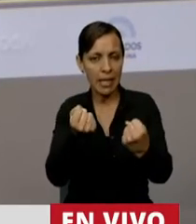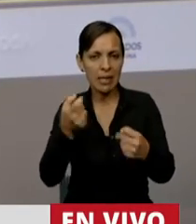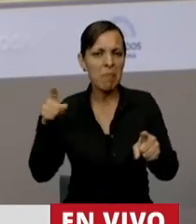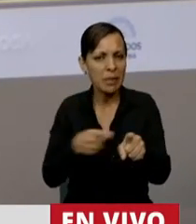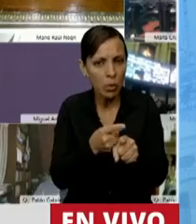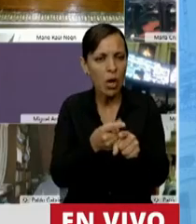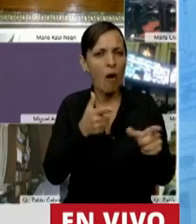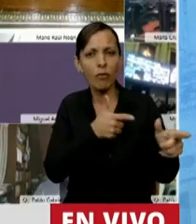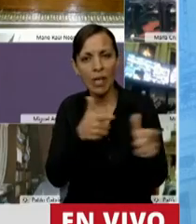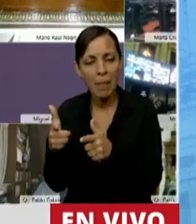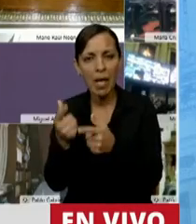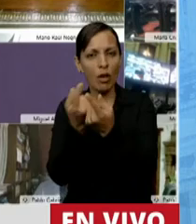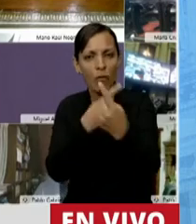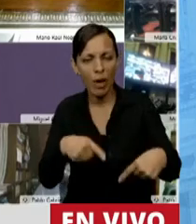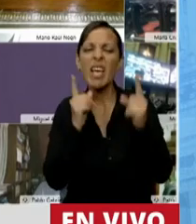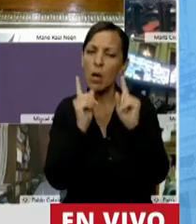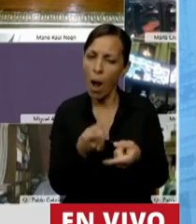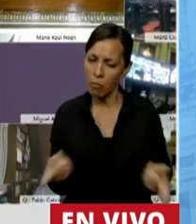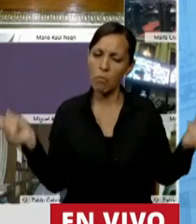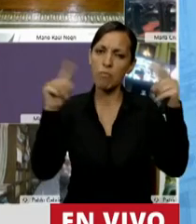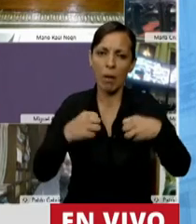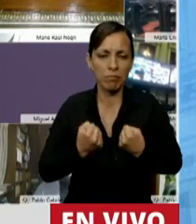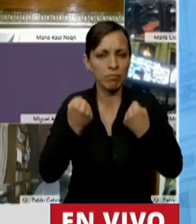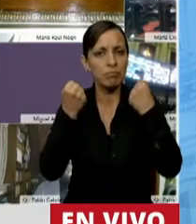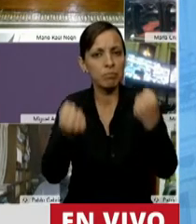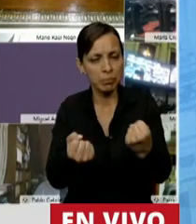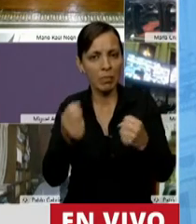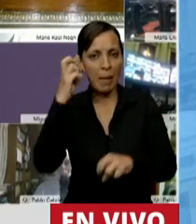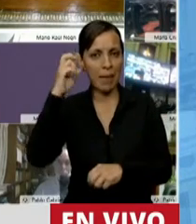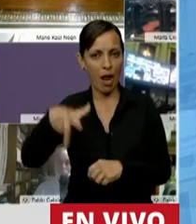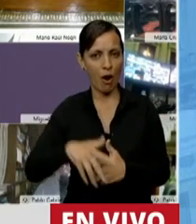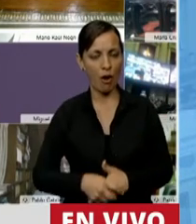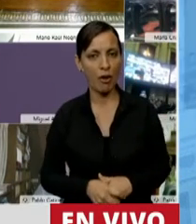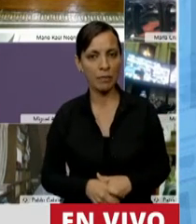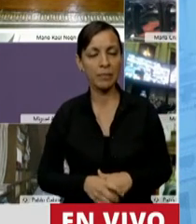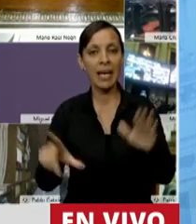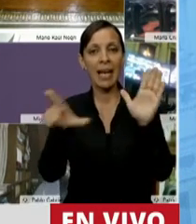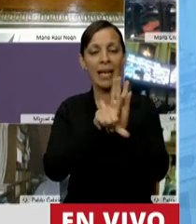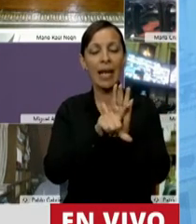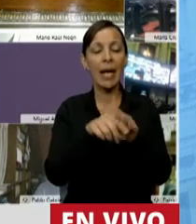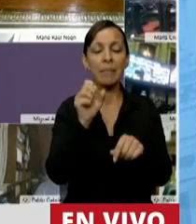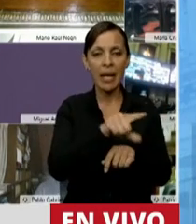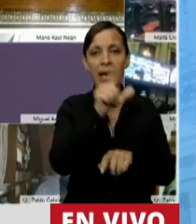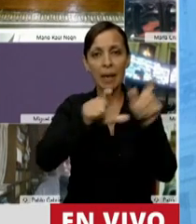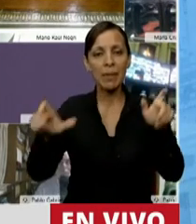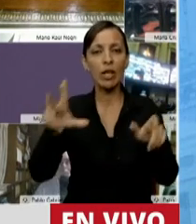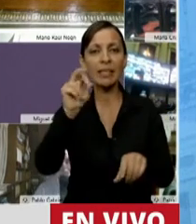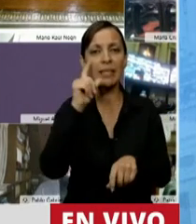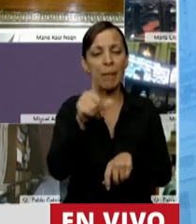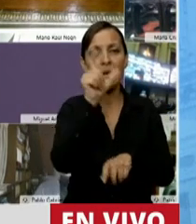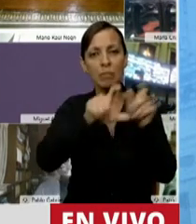proscripción y fusilamientos. Y volver a traer a nuestro líder, Juan Domingo Perón. Tener 30.000 compañeros detenidos,